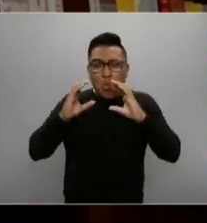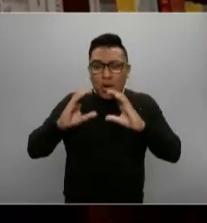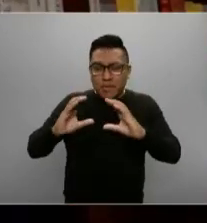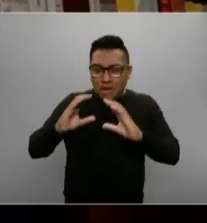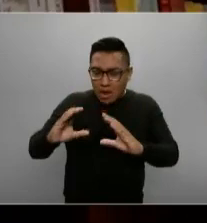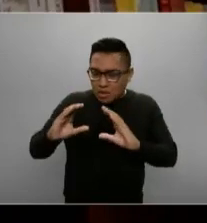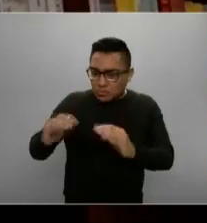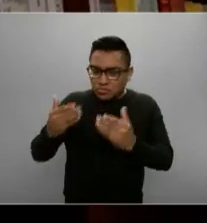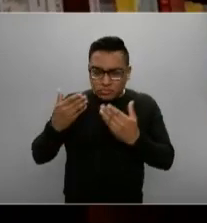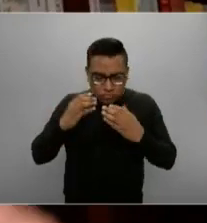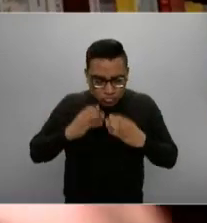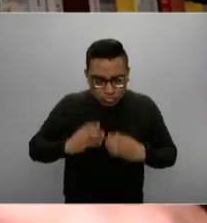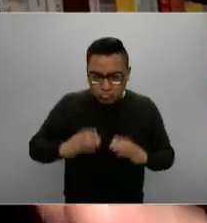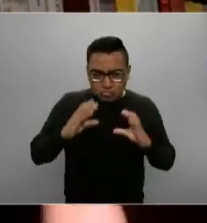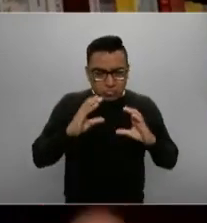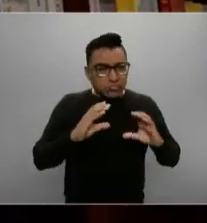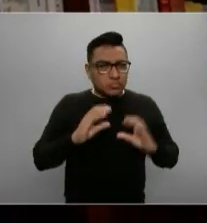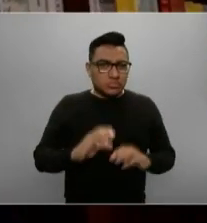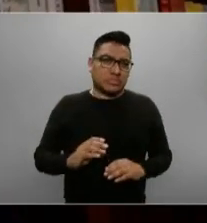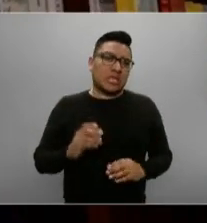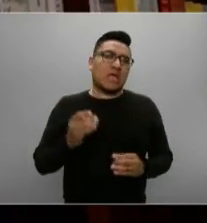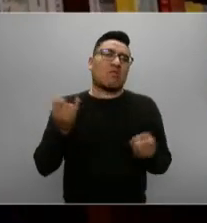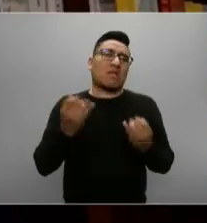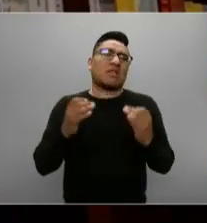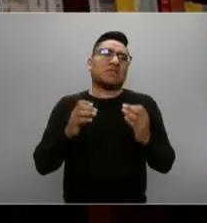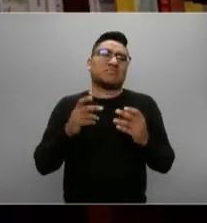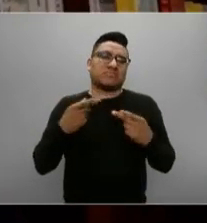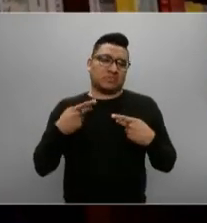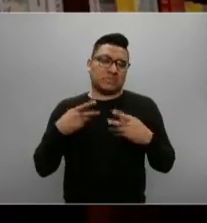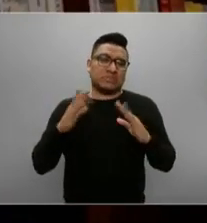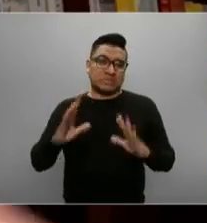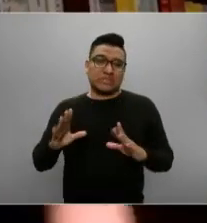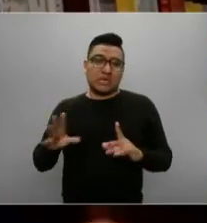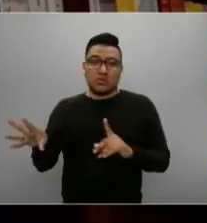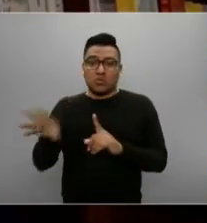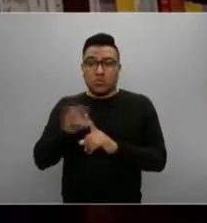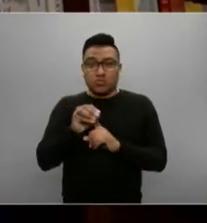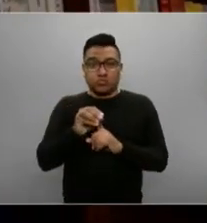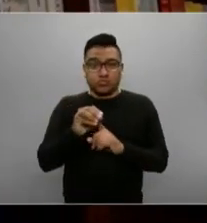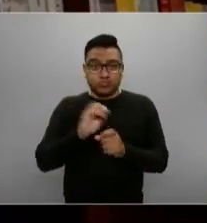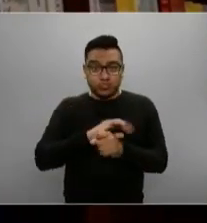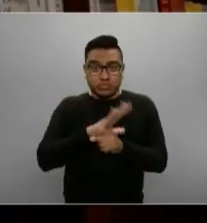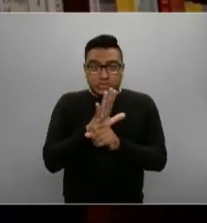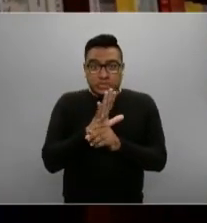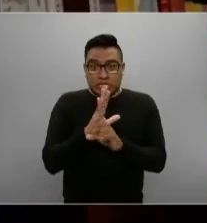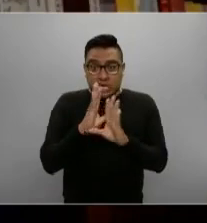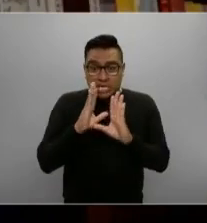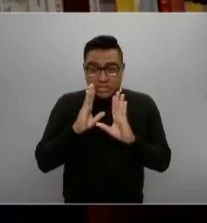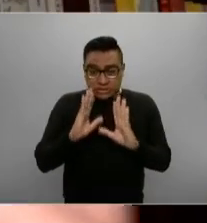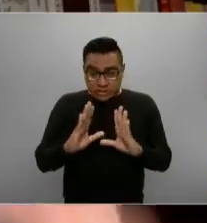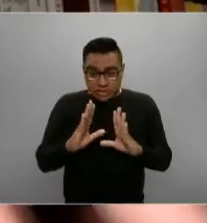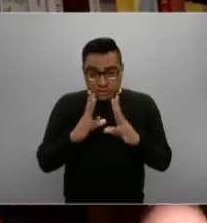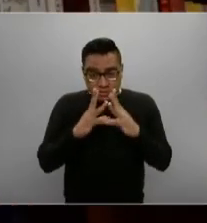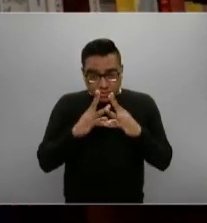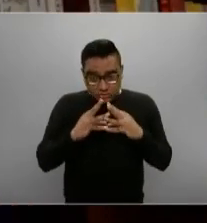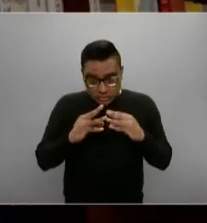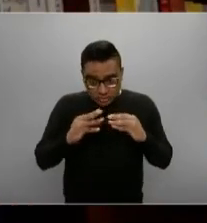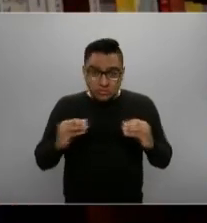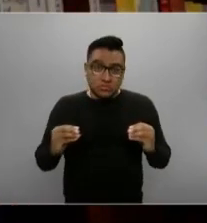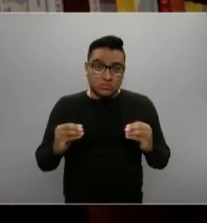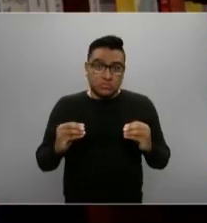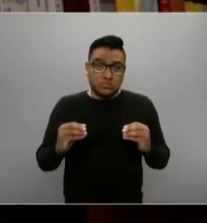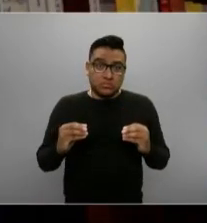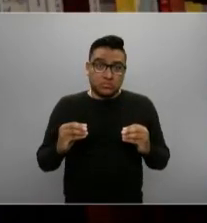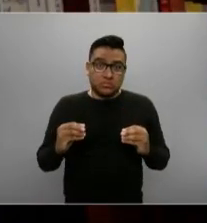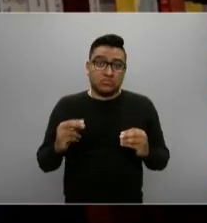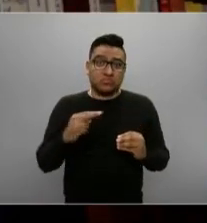aquellos que ya estuvimos contagiados y que hemos desarrollado anticuerpos, no tenemos la